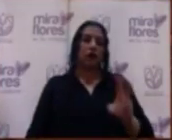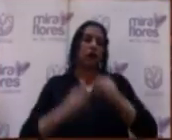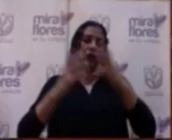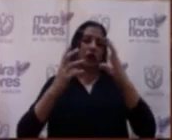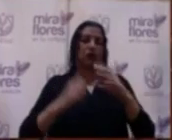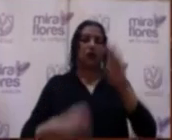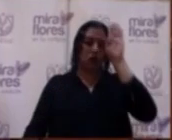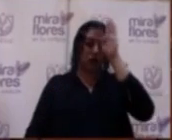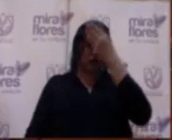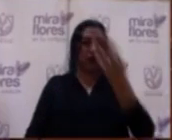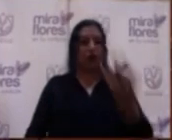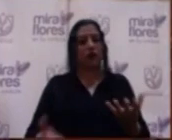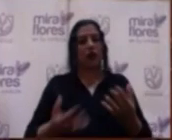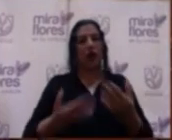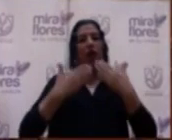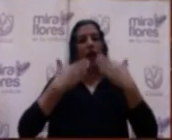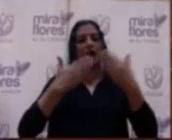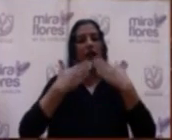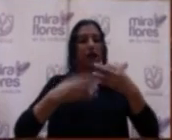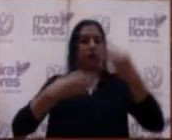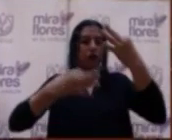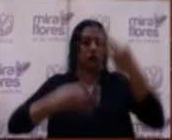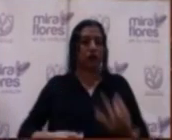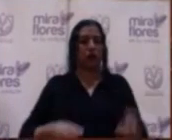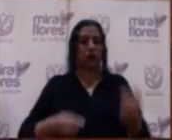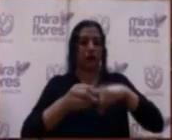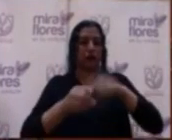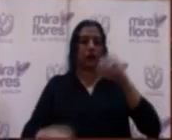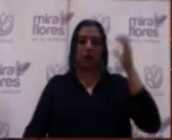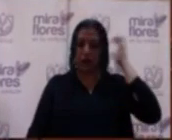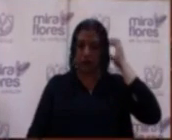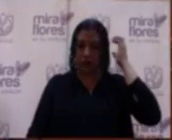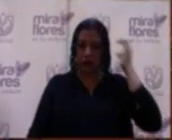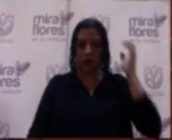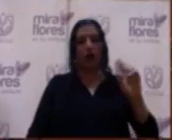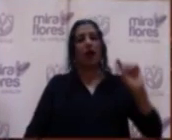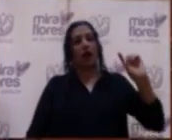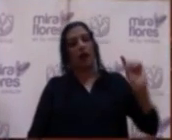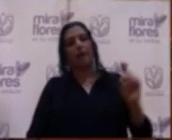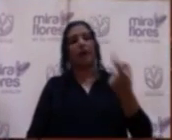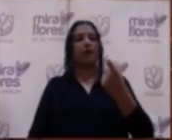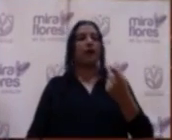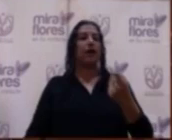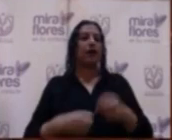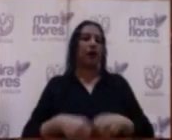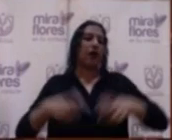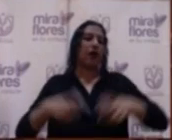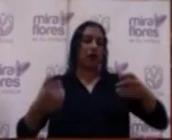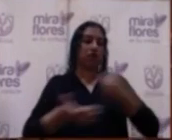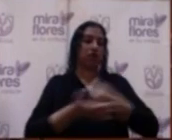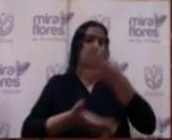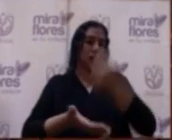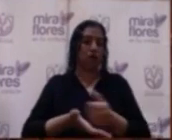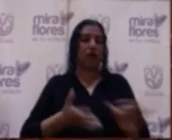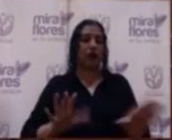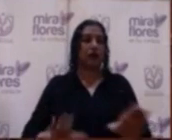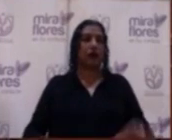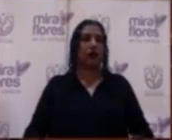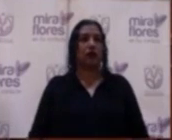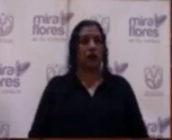en el cual agradecía al presupuesto participativo de Miraflores la primera gran compra que se hizo del